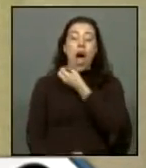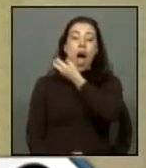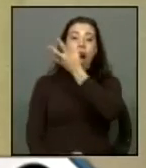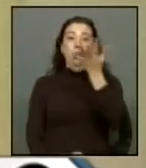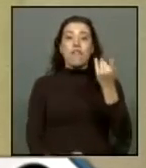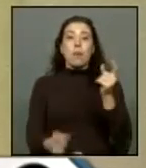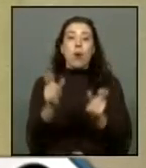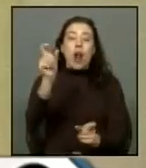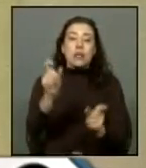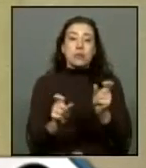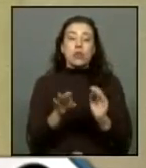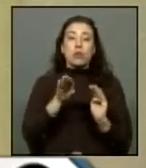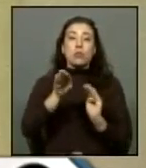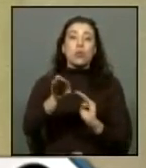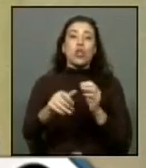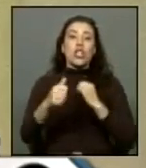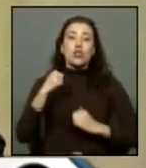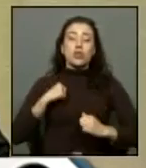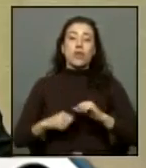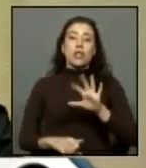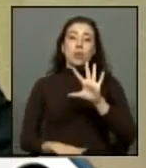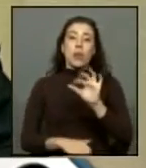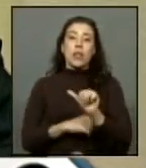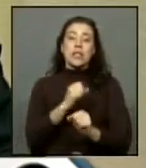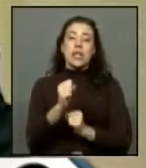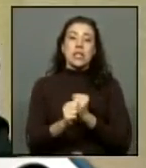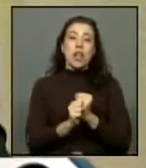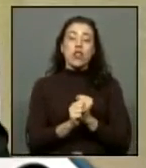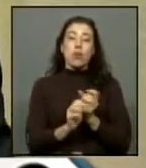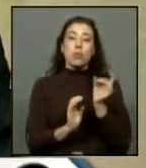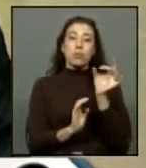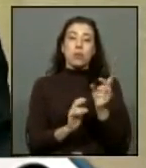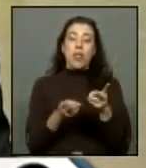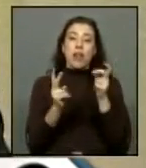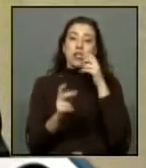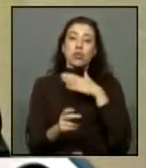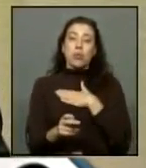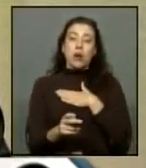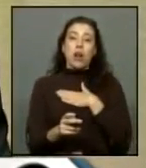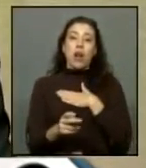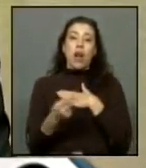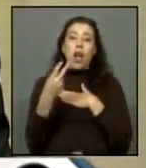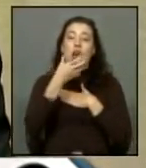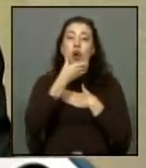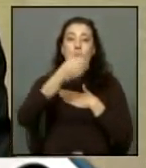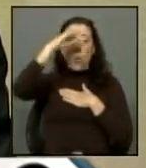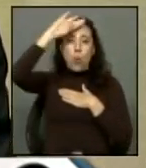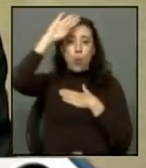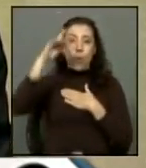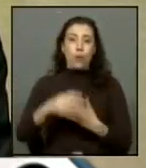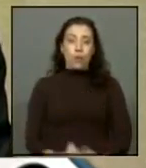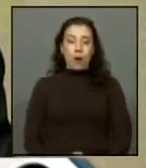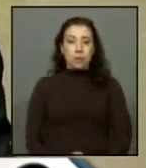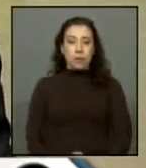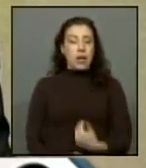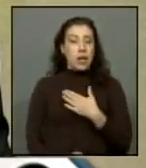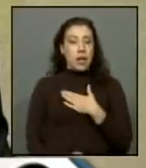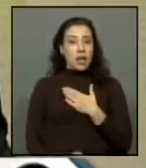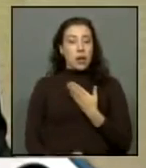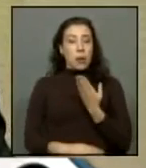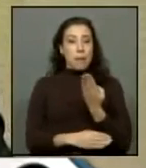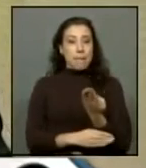por quienes sufren por 56 años la violación de los derechos humanos en la República de Cuba yo le quiero pedir